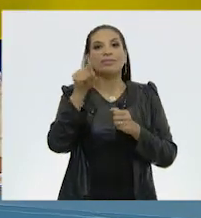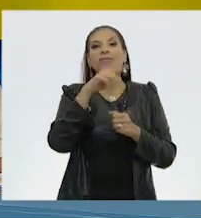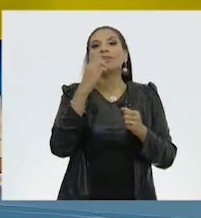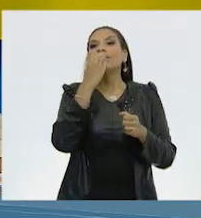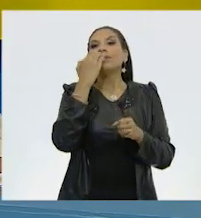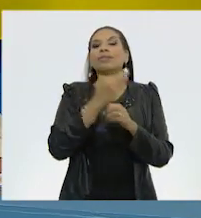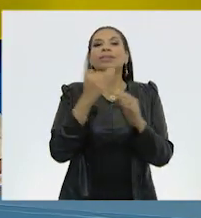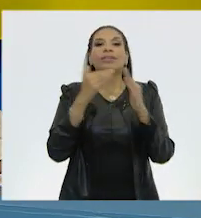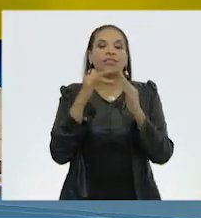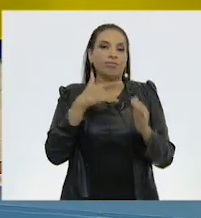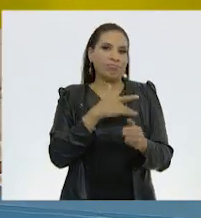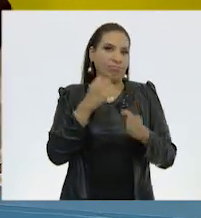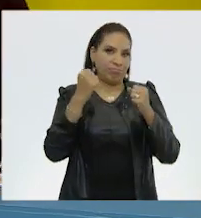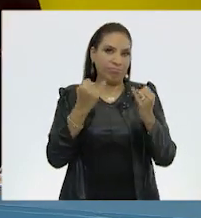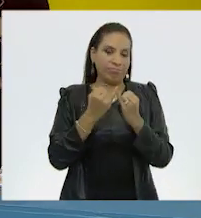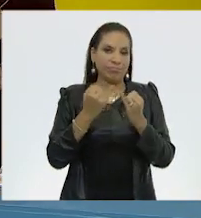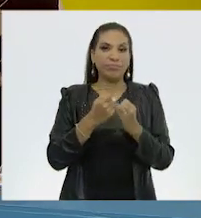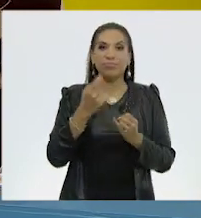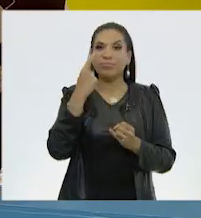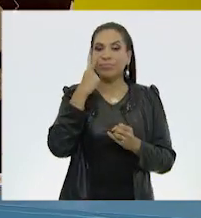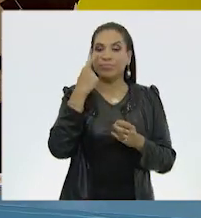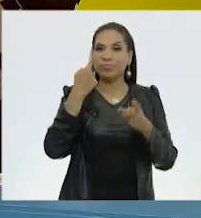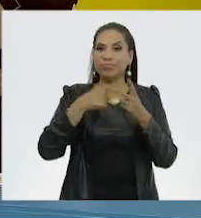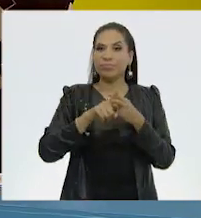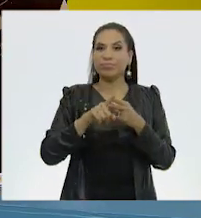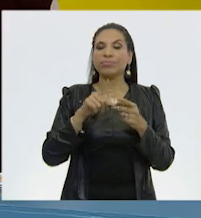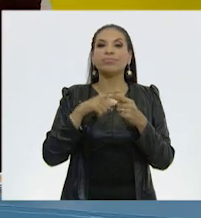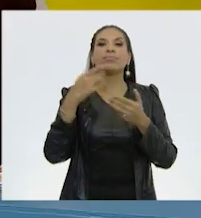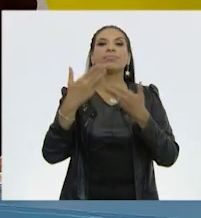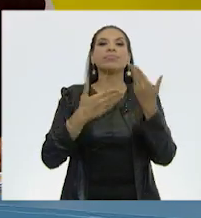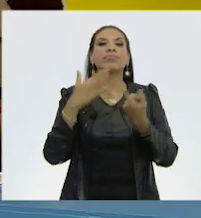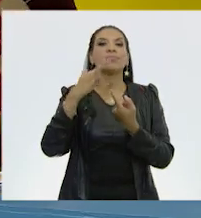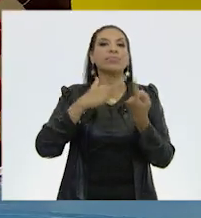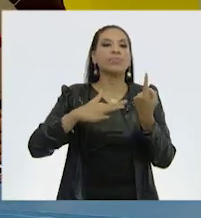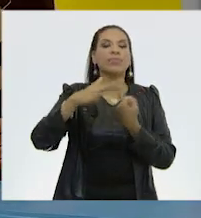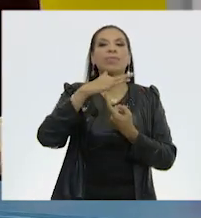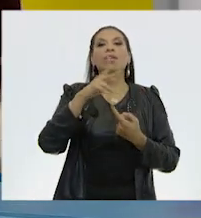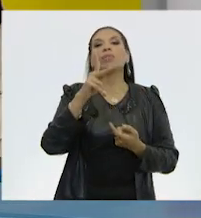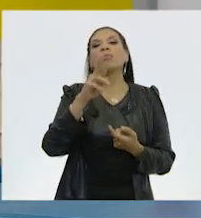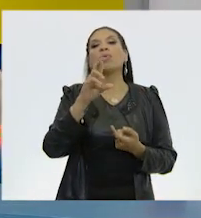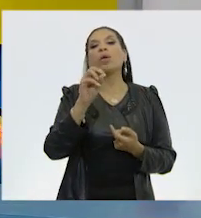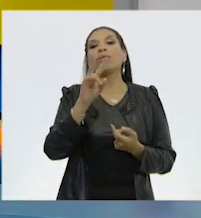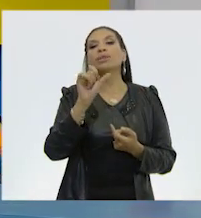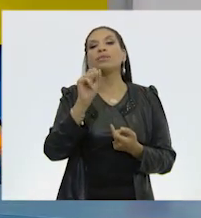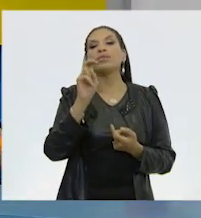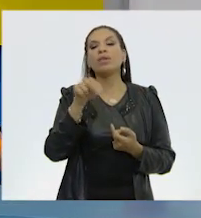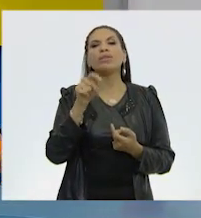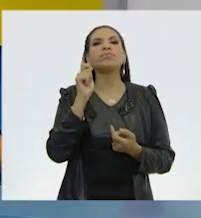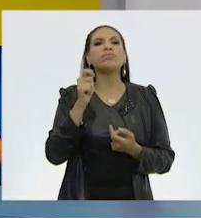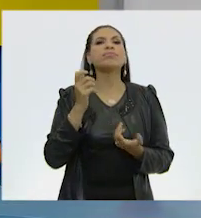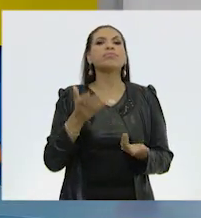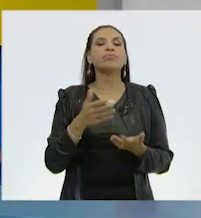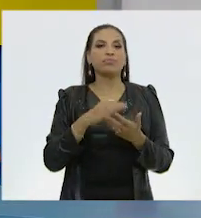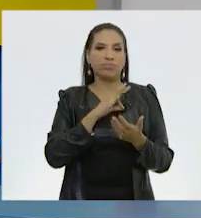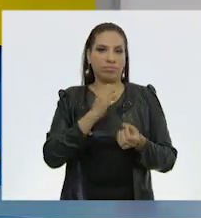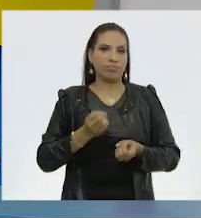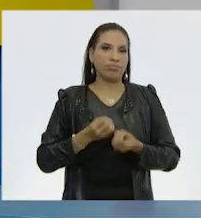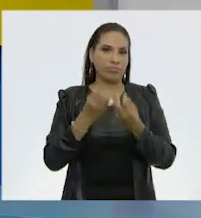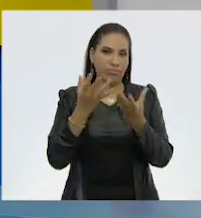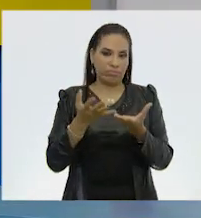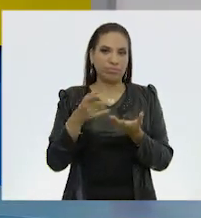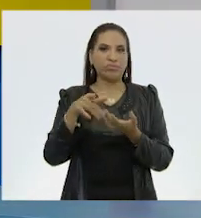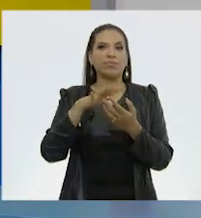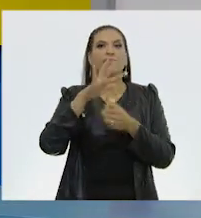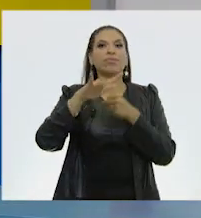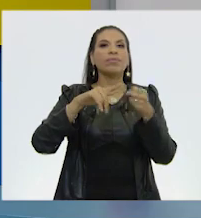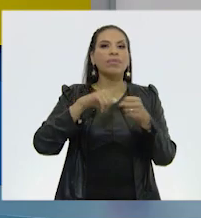estudiantes en casa, estoy seguro que también. Pero miren, comencemos con los servicios ambientales de provisión, lo cual significa proveer, es decir, que